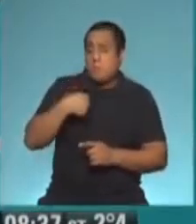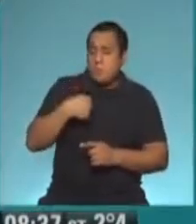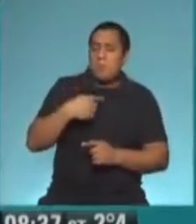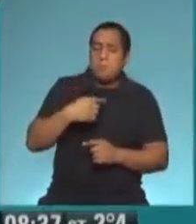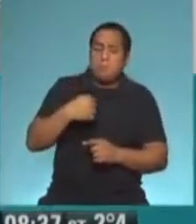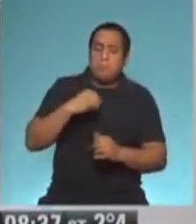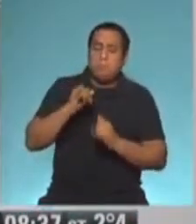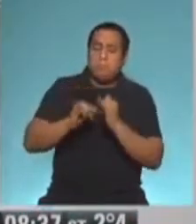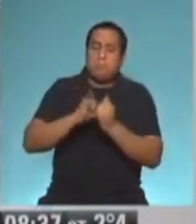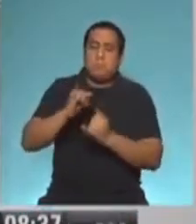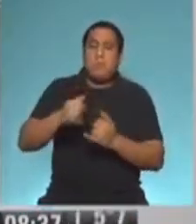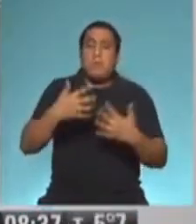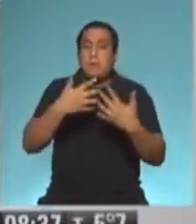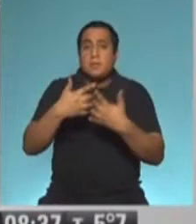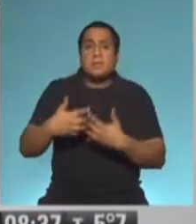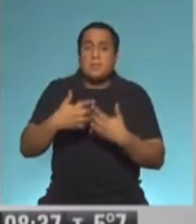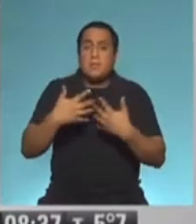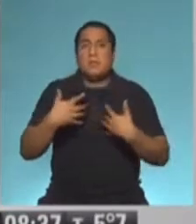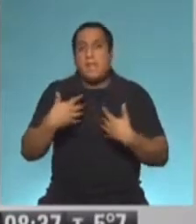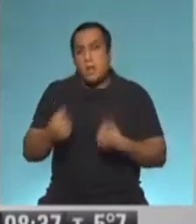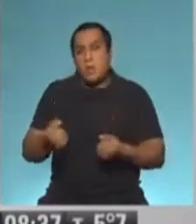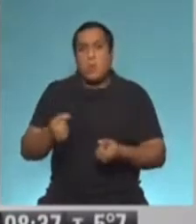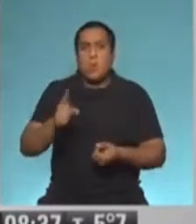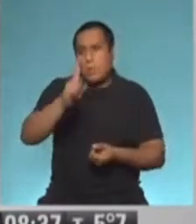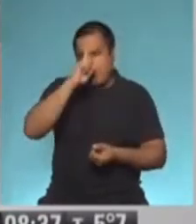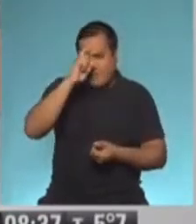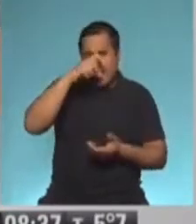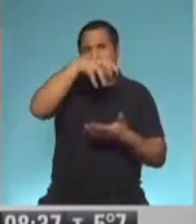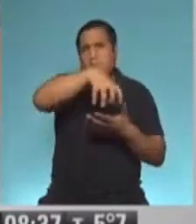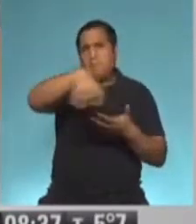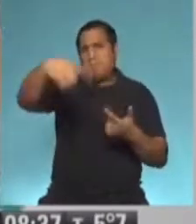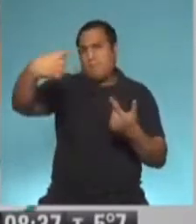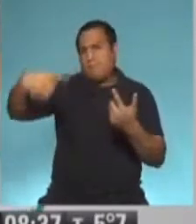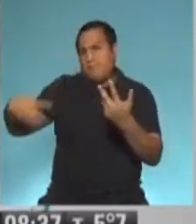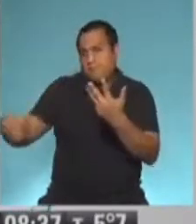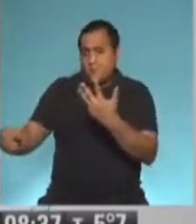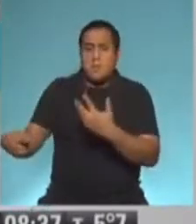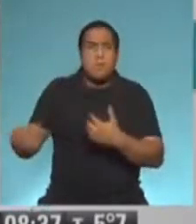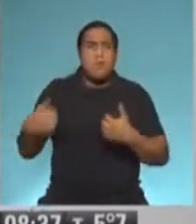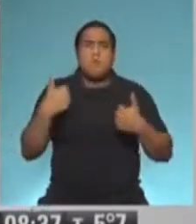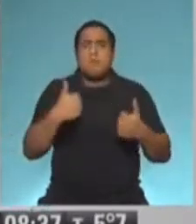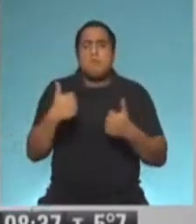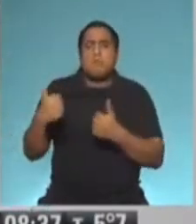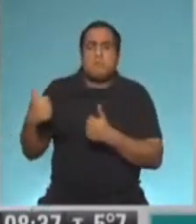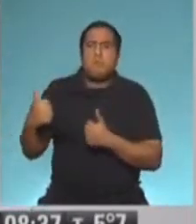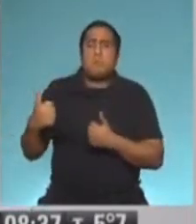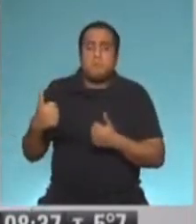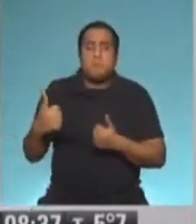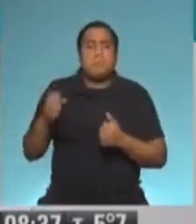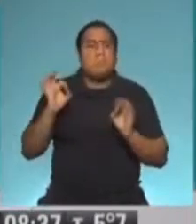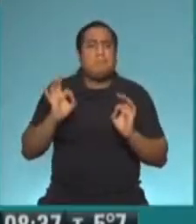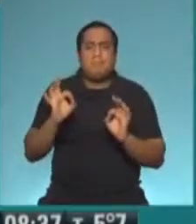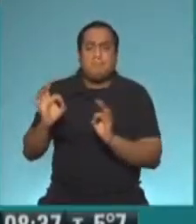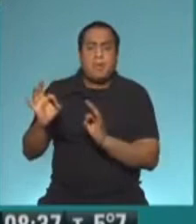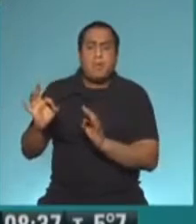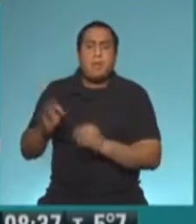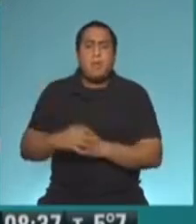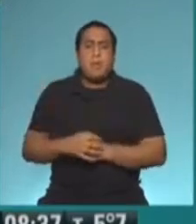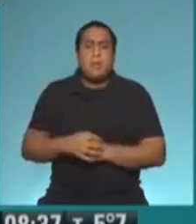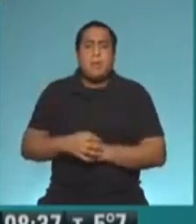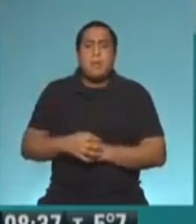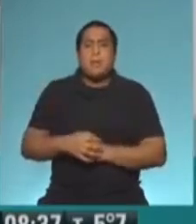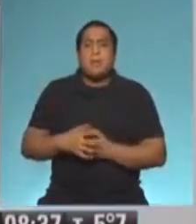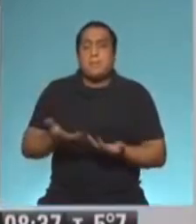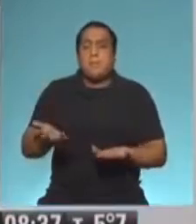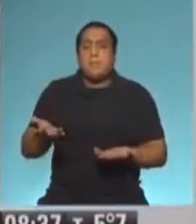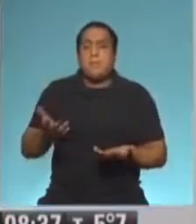realmente el sistema sanitario se ha fortalecido en su totalidad. Siempre tomamos un indicador, porque tal vez es el